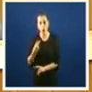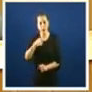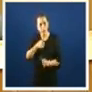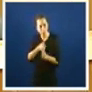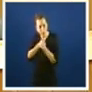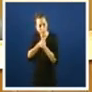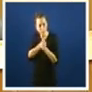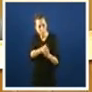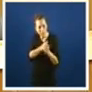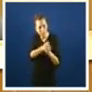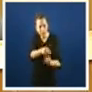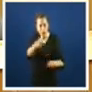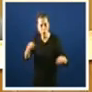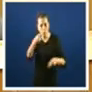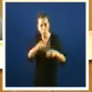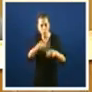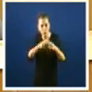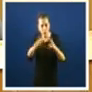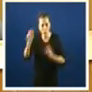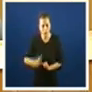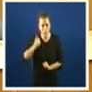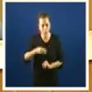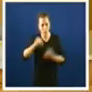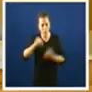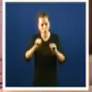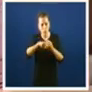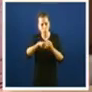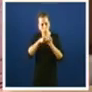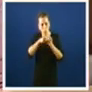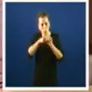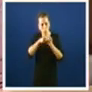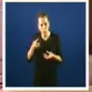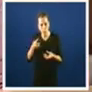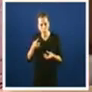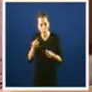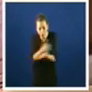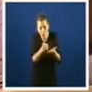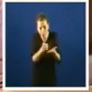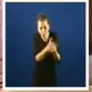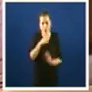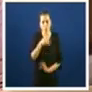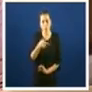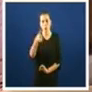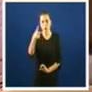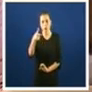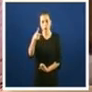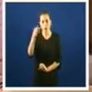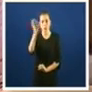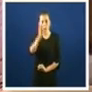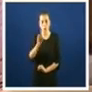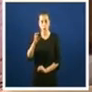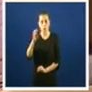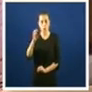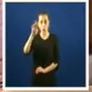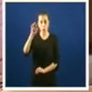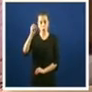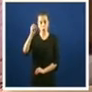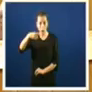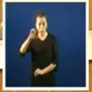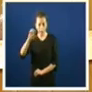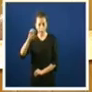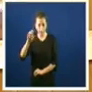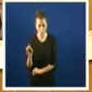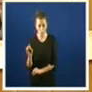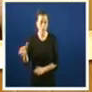perseguir os políticos que se aproveiten do seu cargo para enriquecerse Porque o señor Rogelio Martínez Todos os que